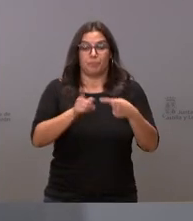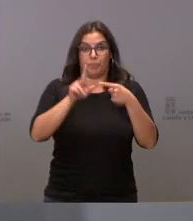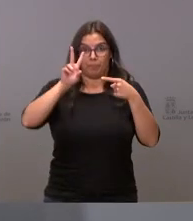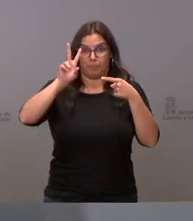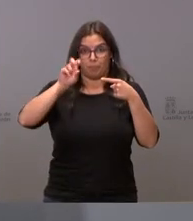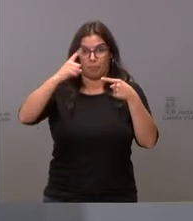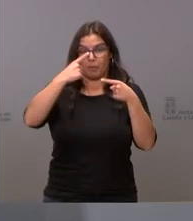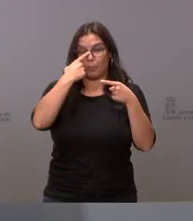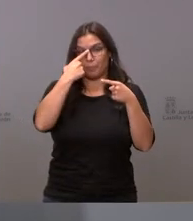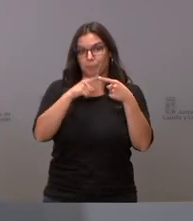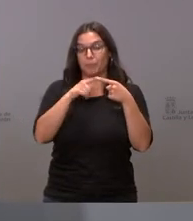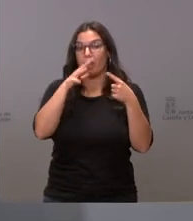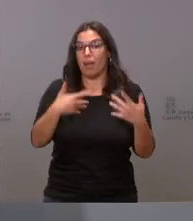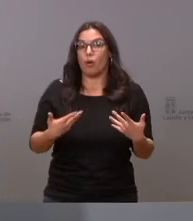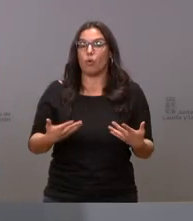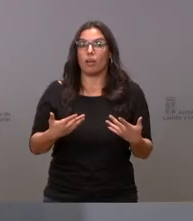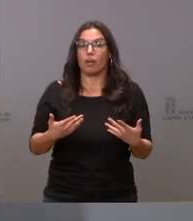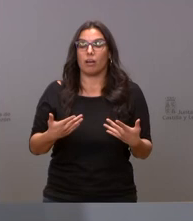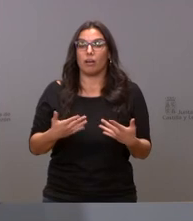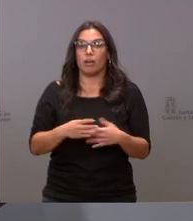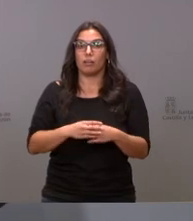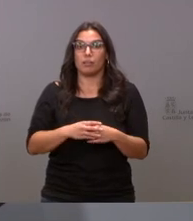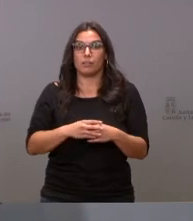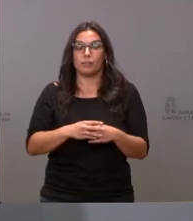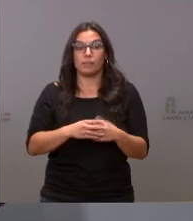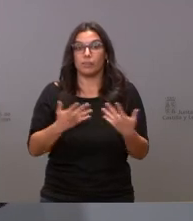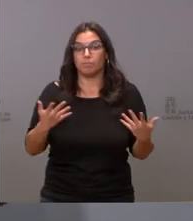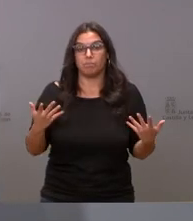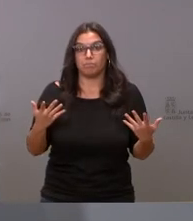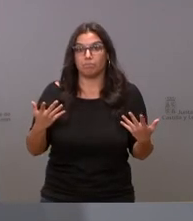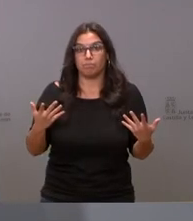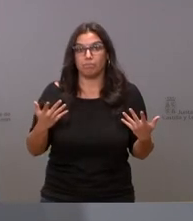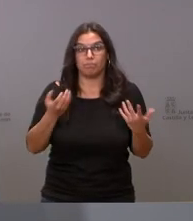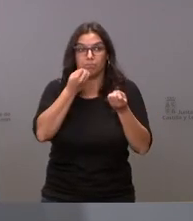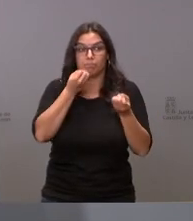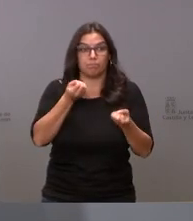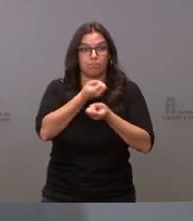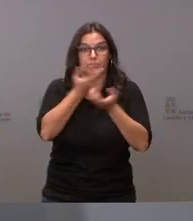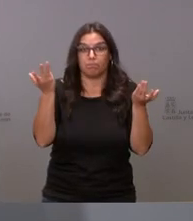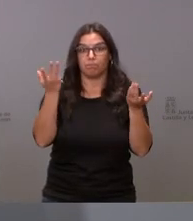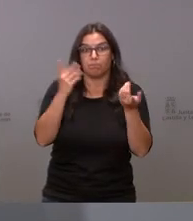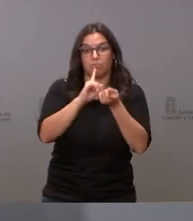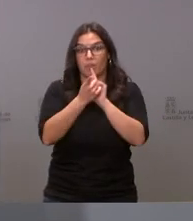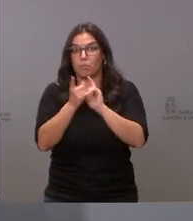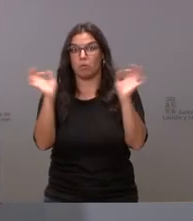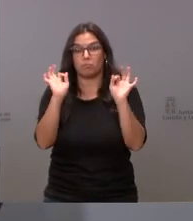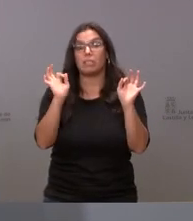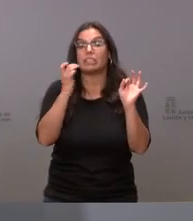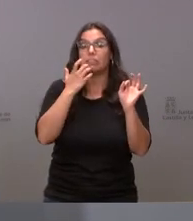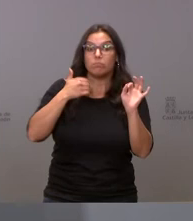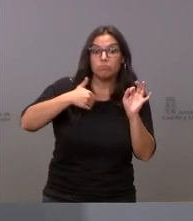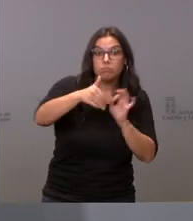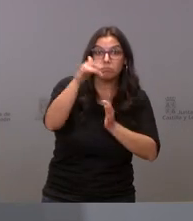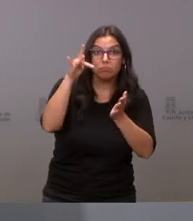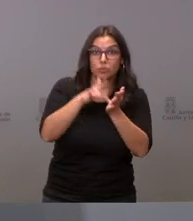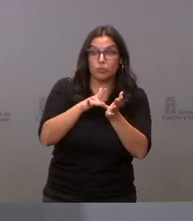en este momento no hay nada que comunicar en el momento que hay algo que comunicar se hará de manera